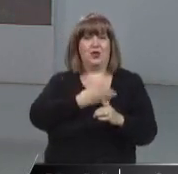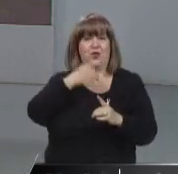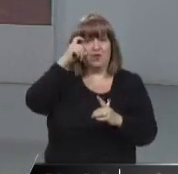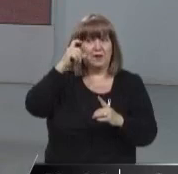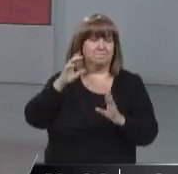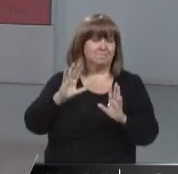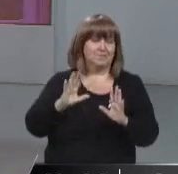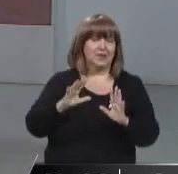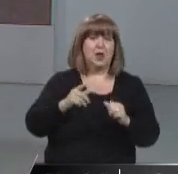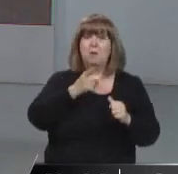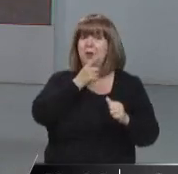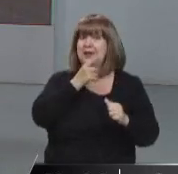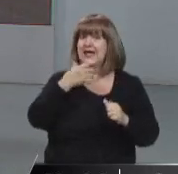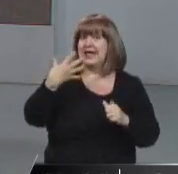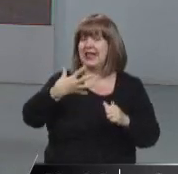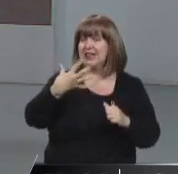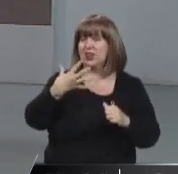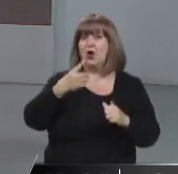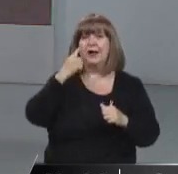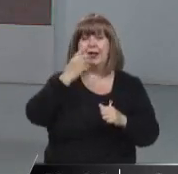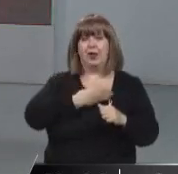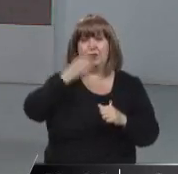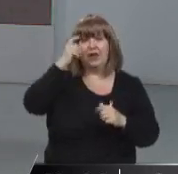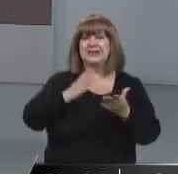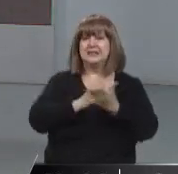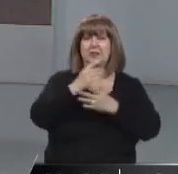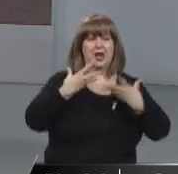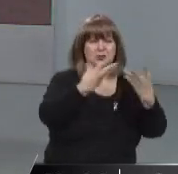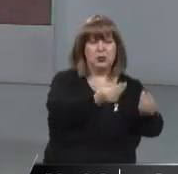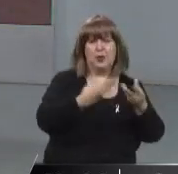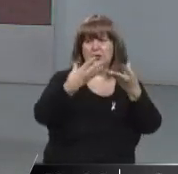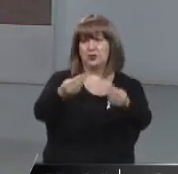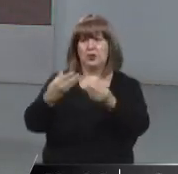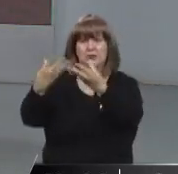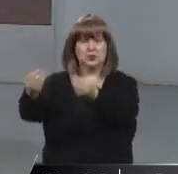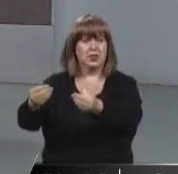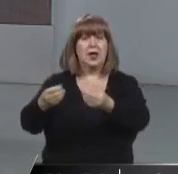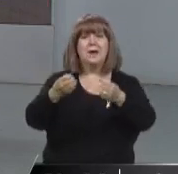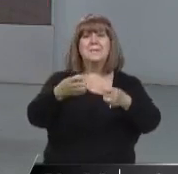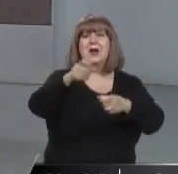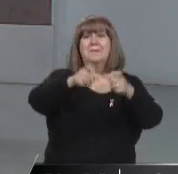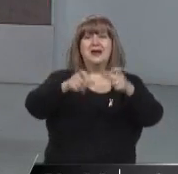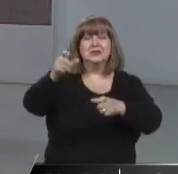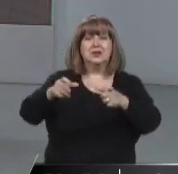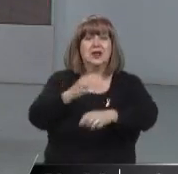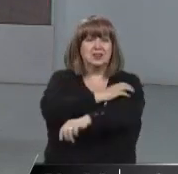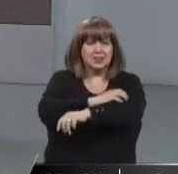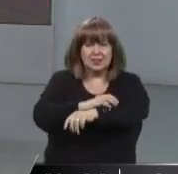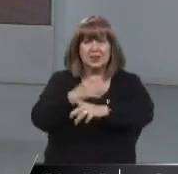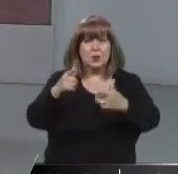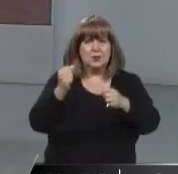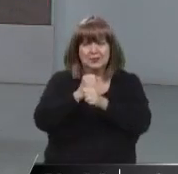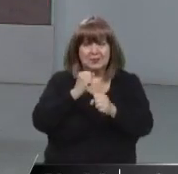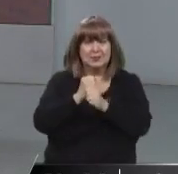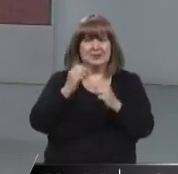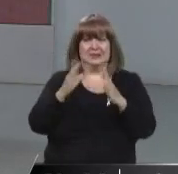pandemia es el quinto. O sea, las ayudas han sido permanentes. Tiene que ver con sostener la base de menos ingresos y dar una garantía prestacional